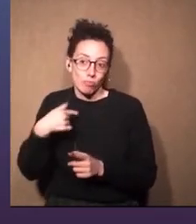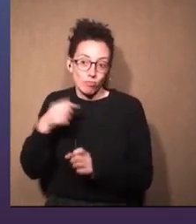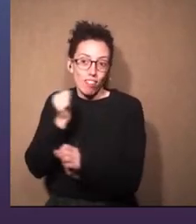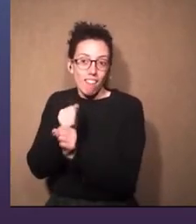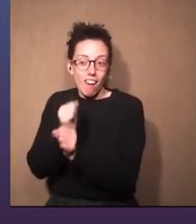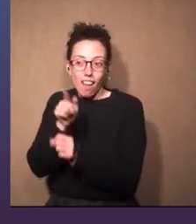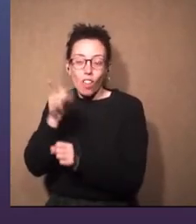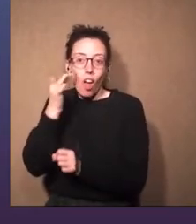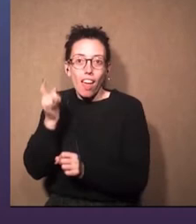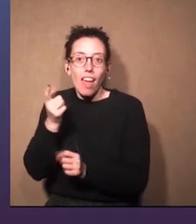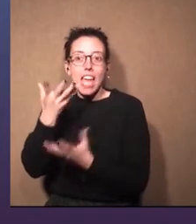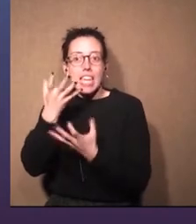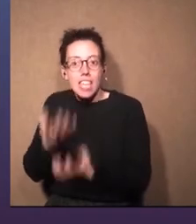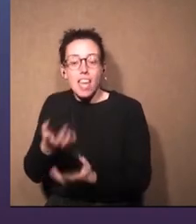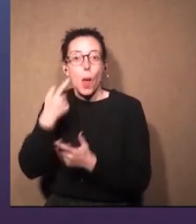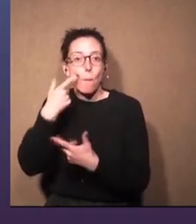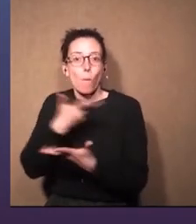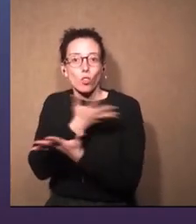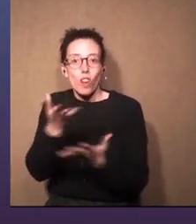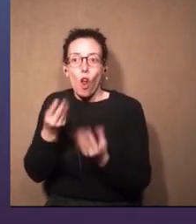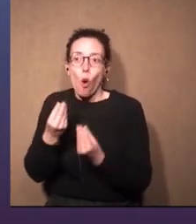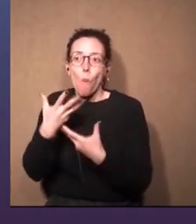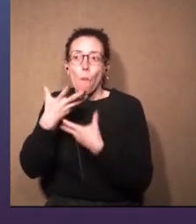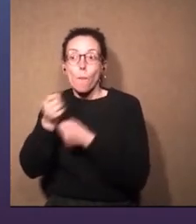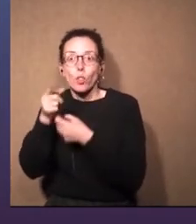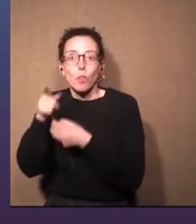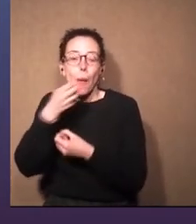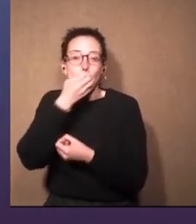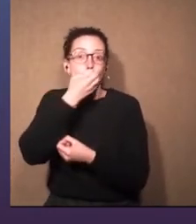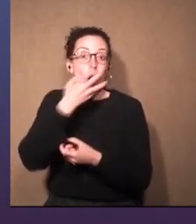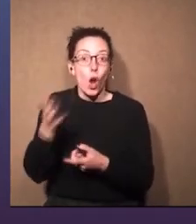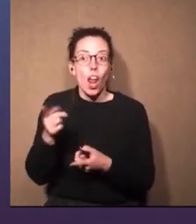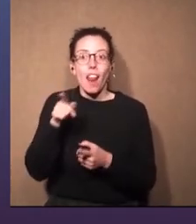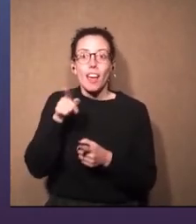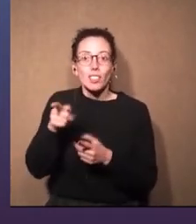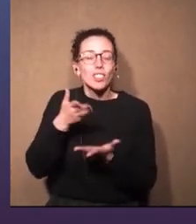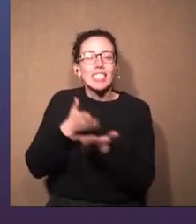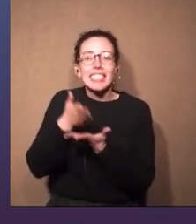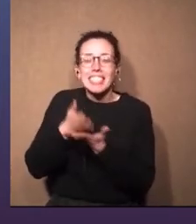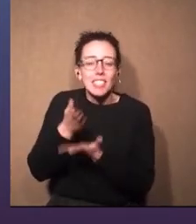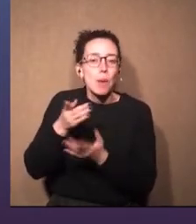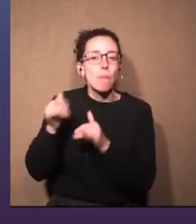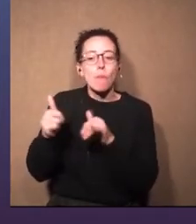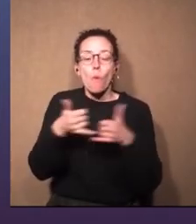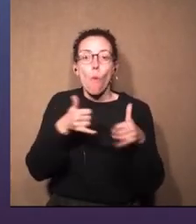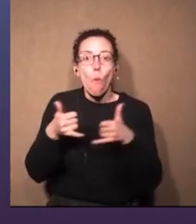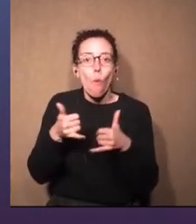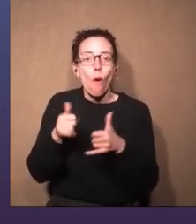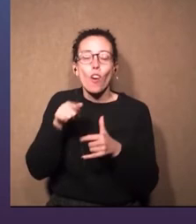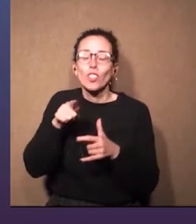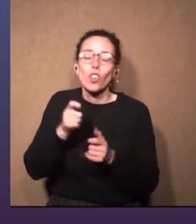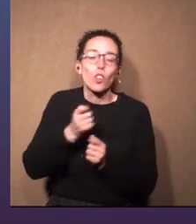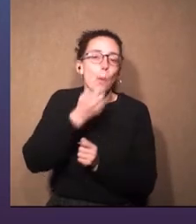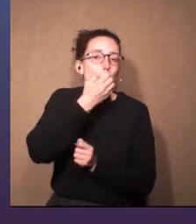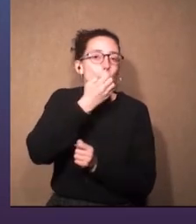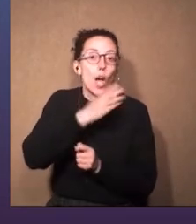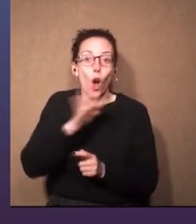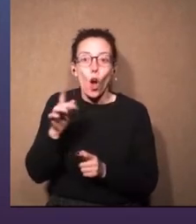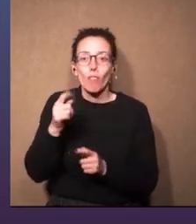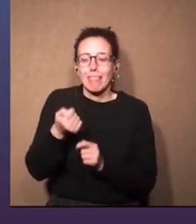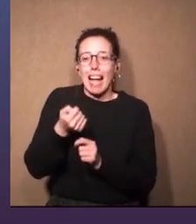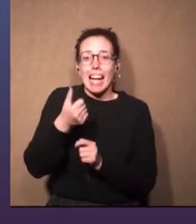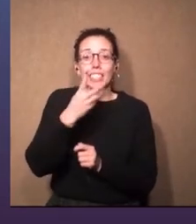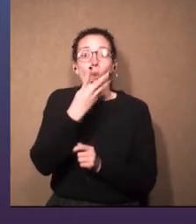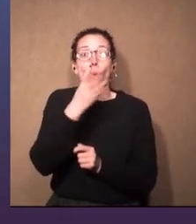con el que esté trabajando tenga para dar. Y eso, que no haya dejado juego nunca, es lo más.